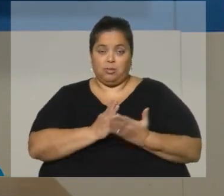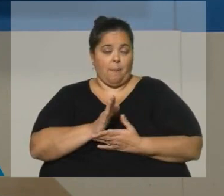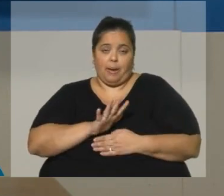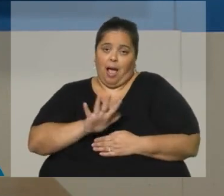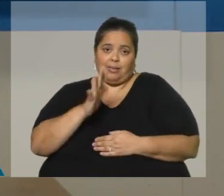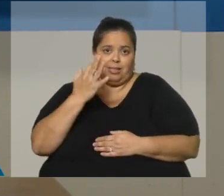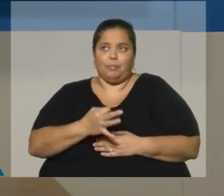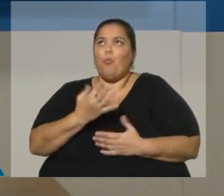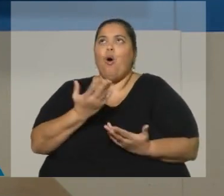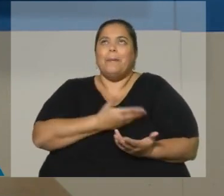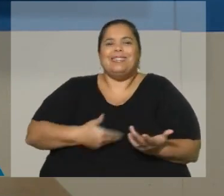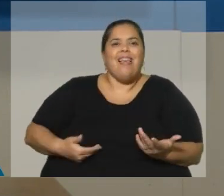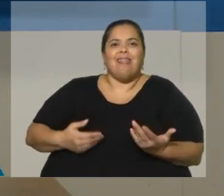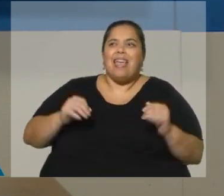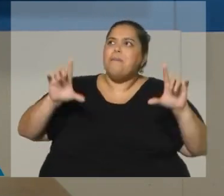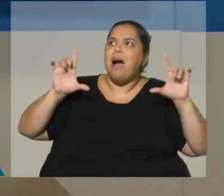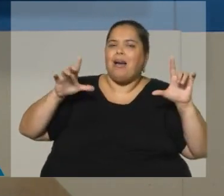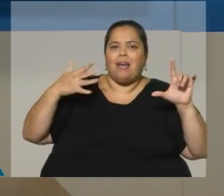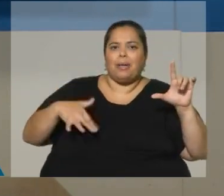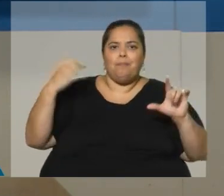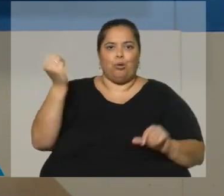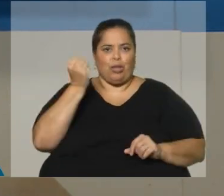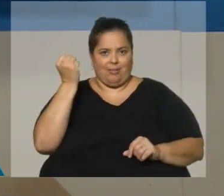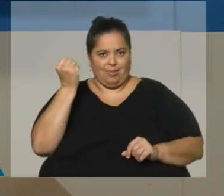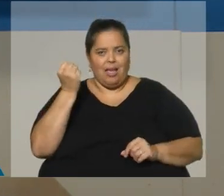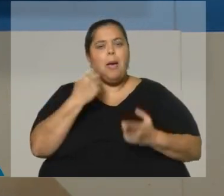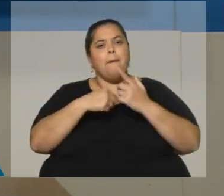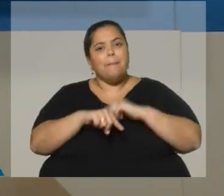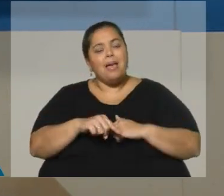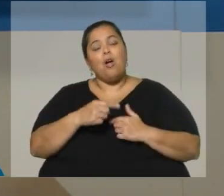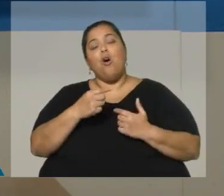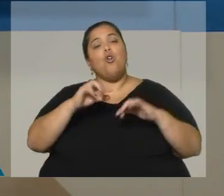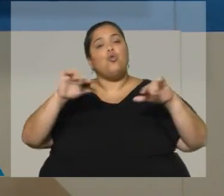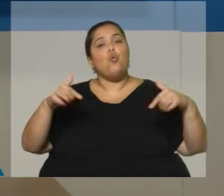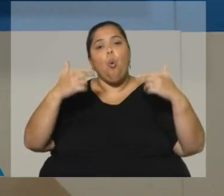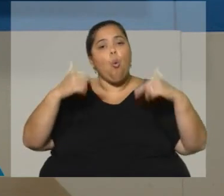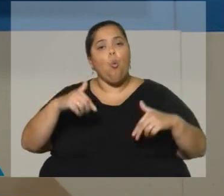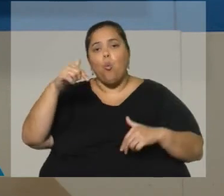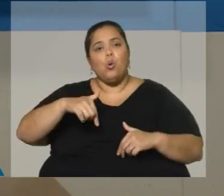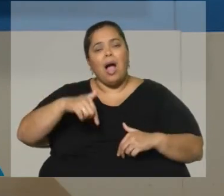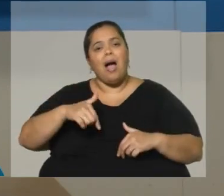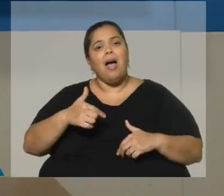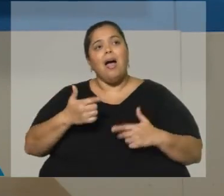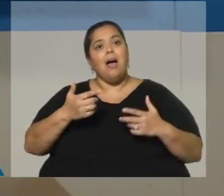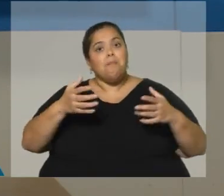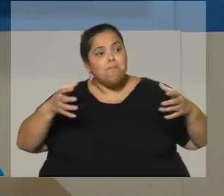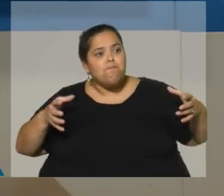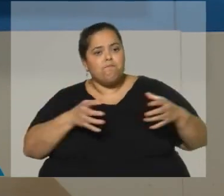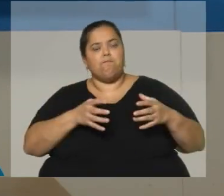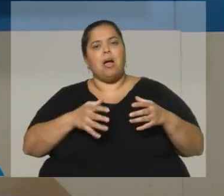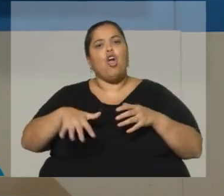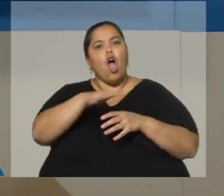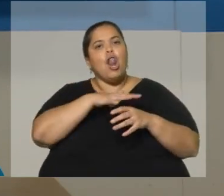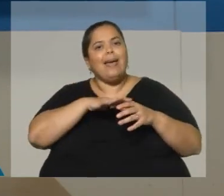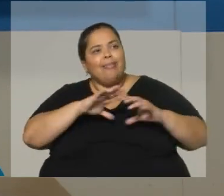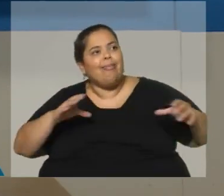desde el año 85 en adelante no ha existido esa instancia colectiva que ha reclamado el